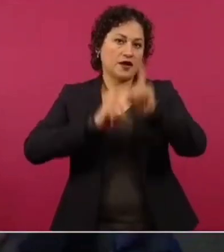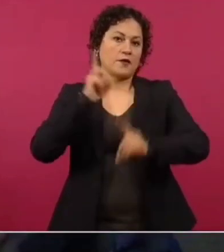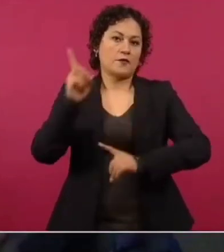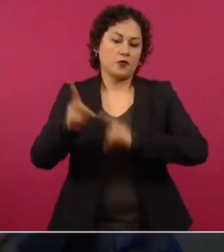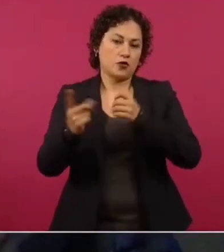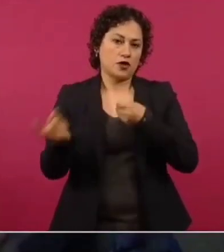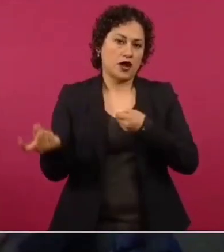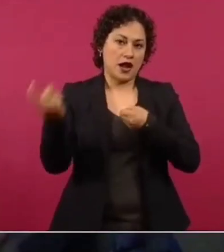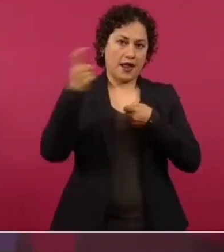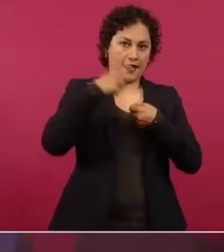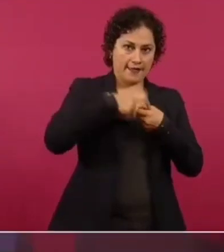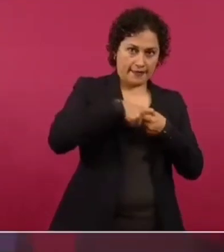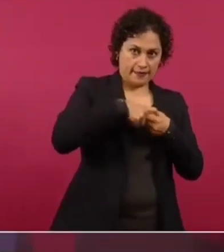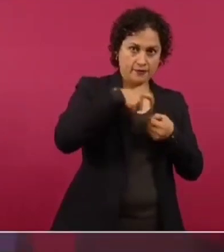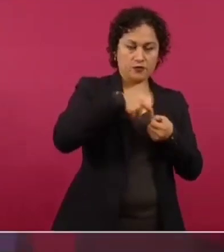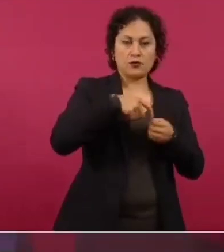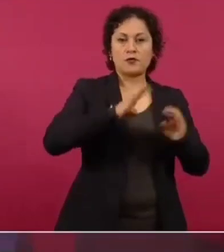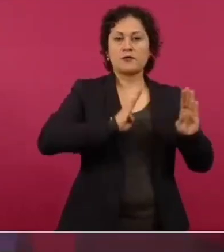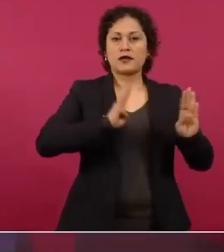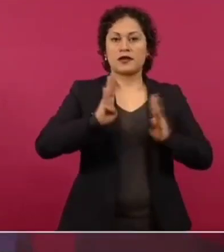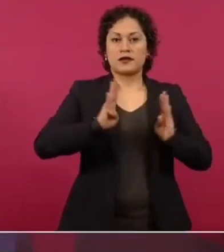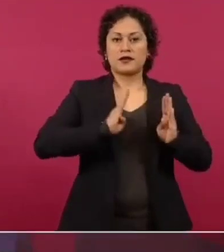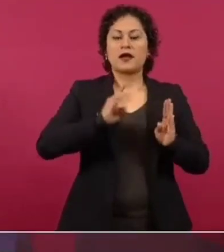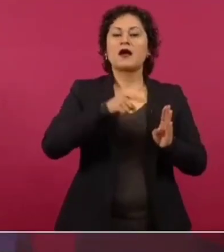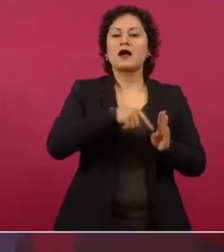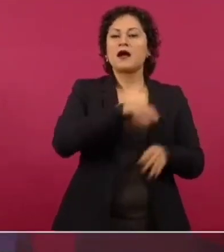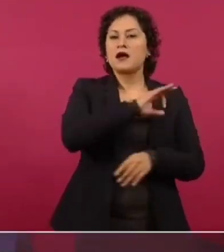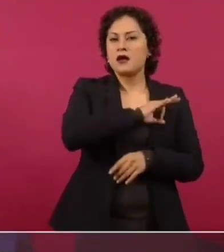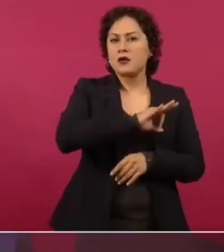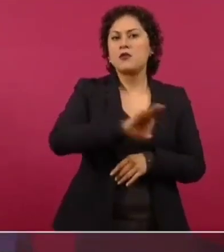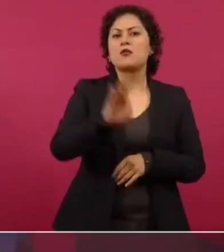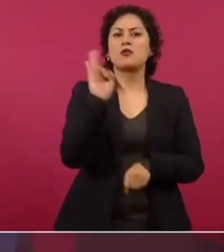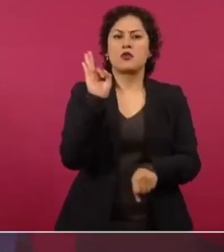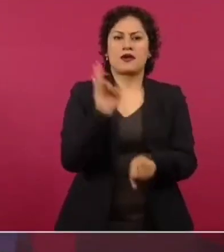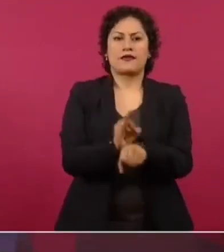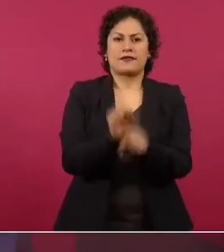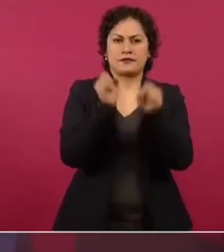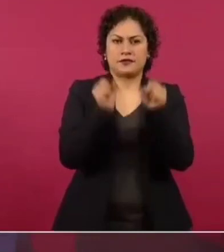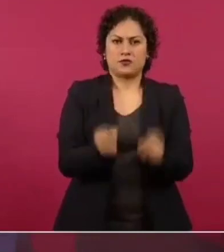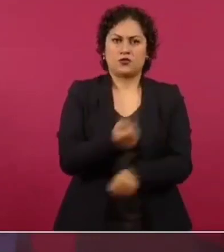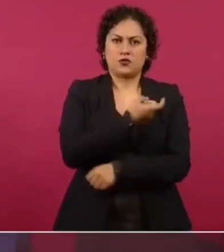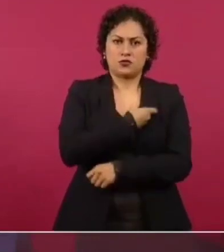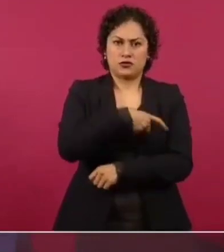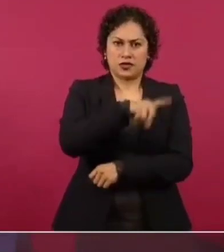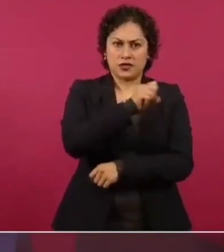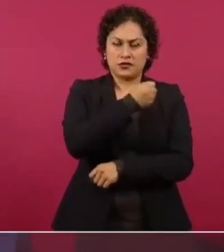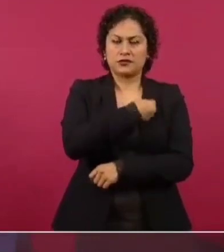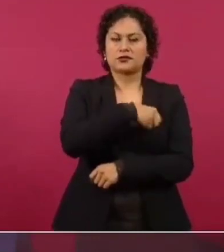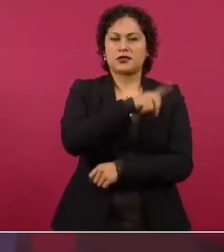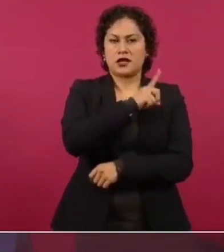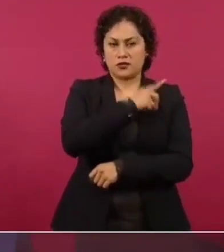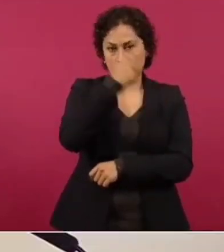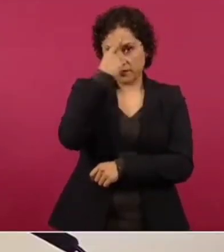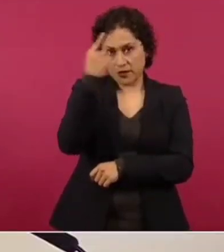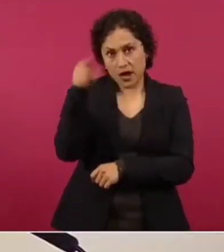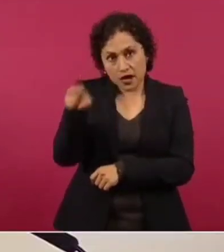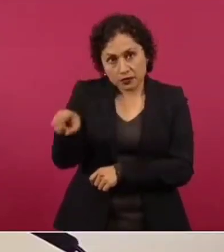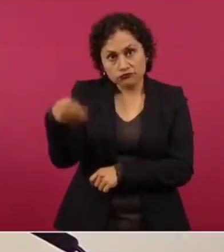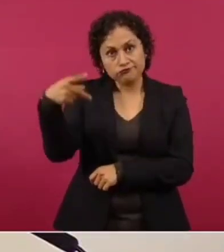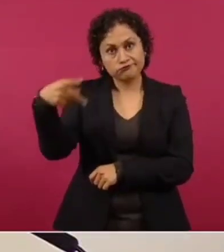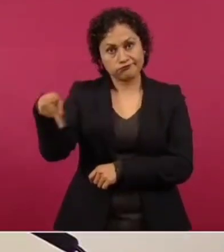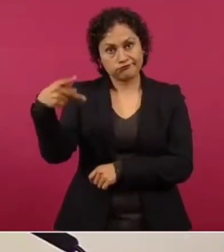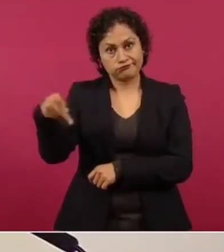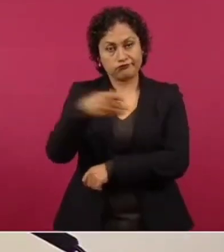la posibilidad de tener este beneficio en el ámbito de la salud para ellos y para sus